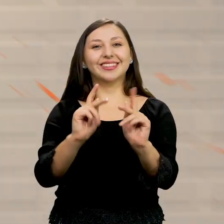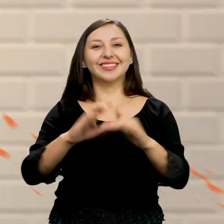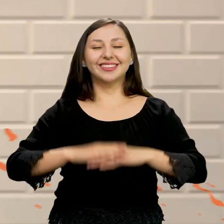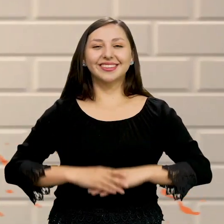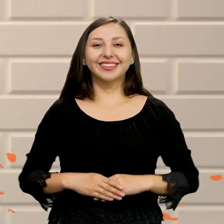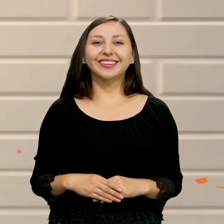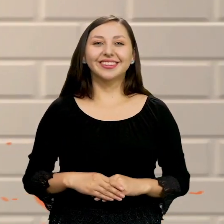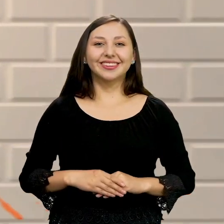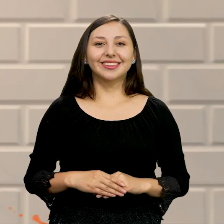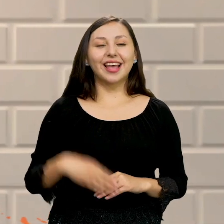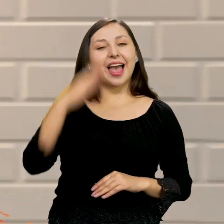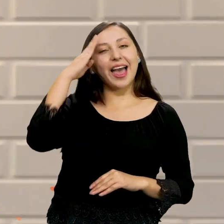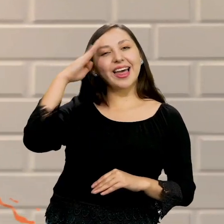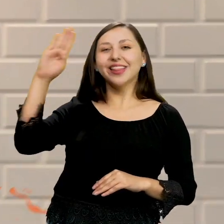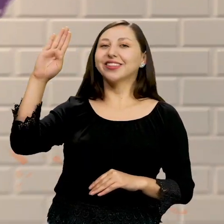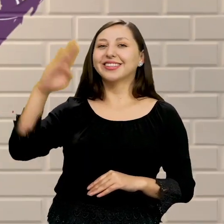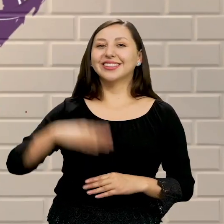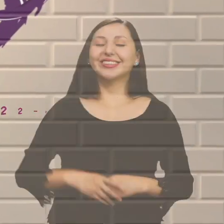superclase